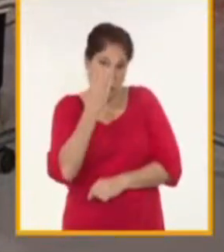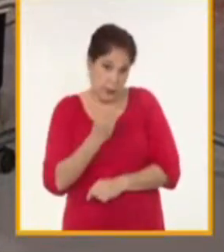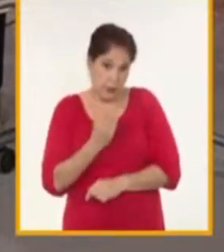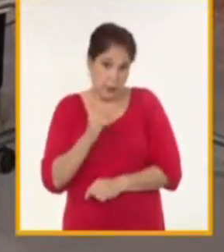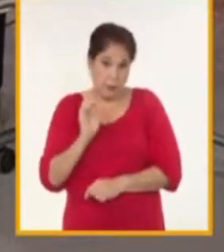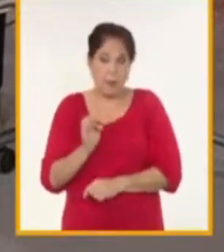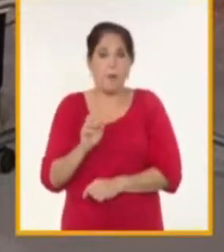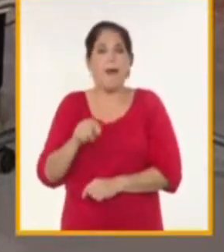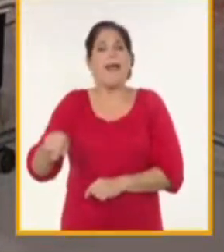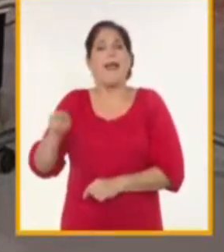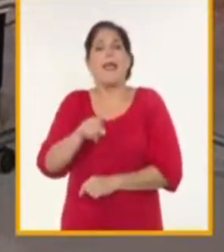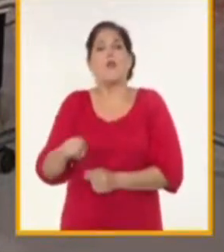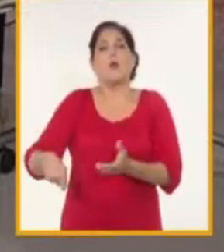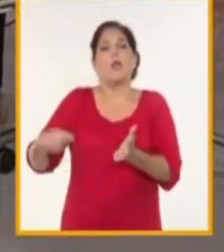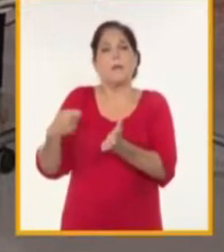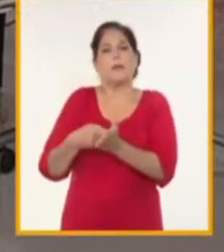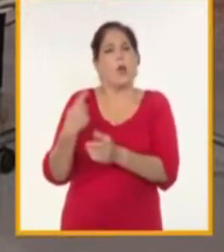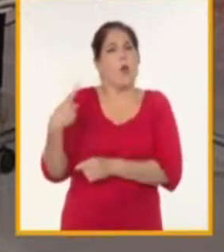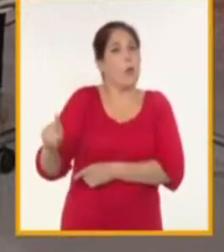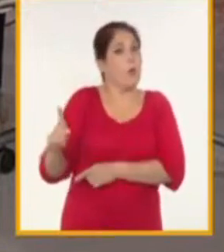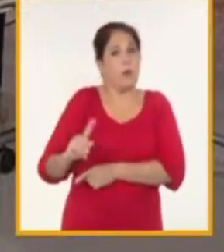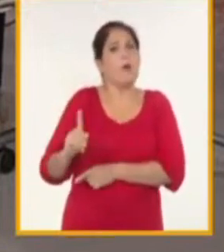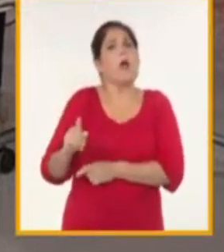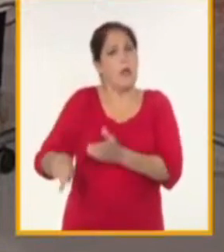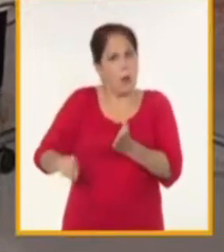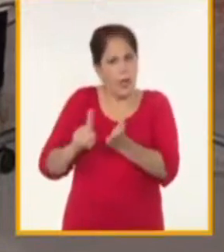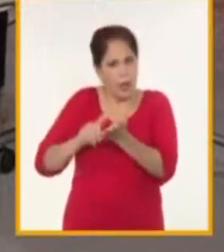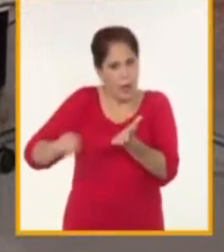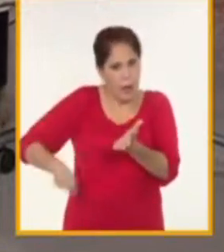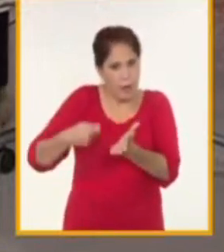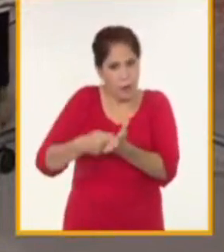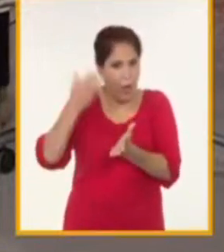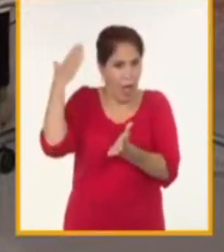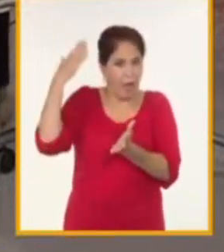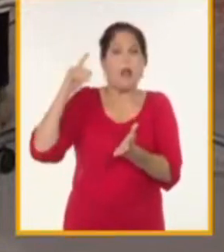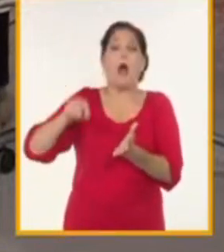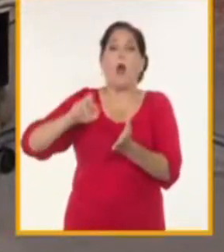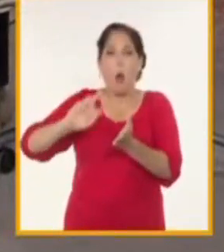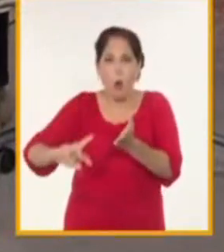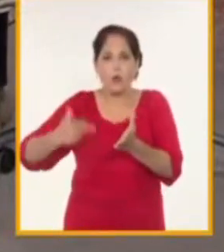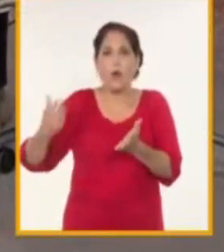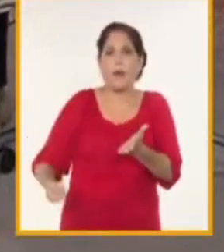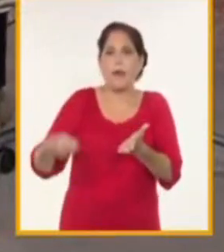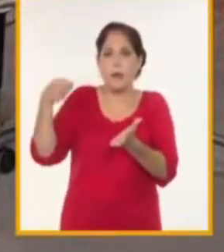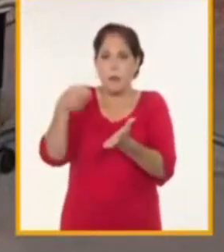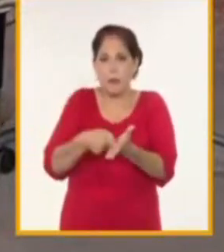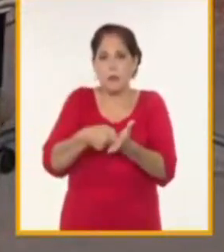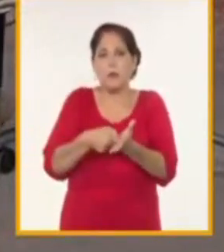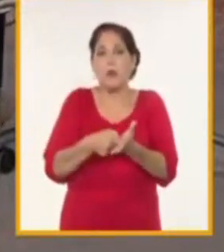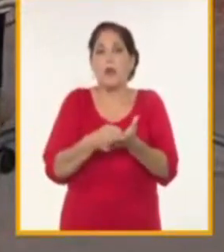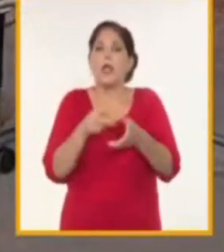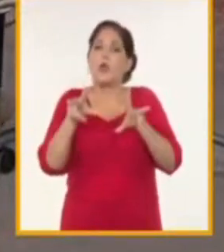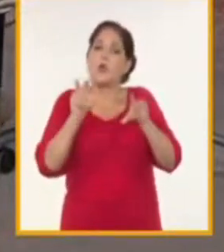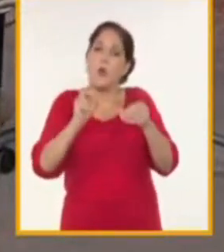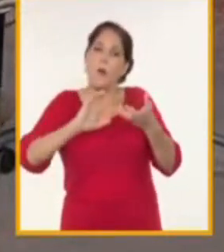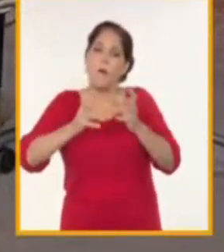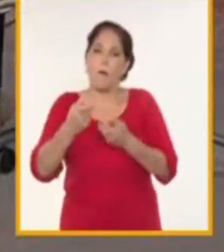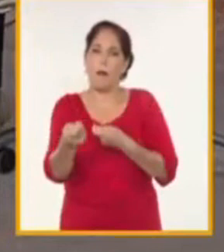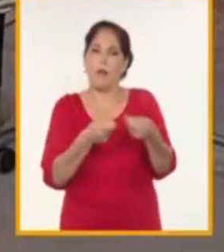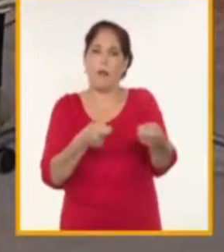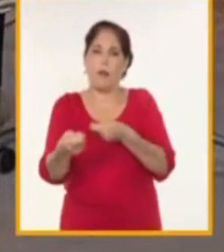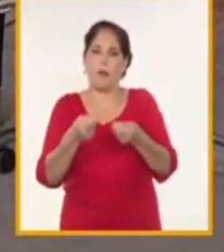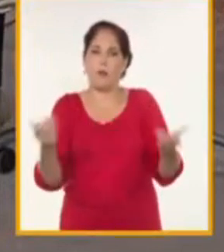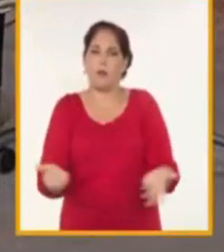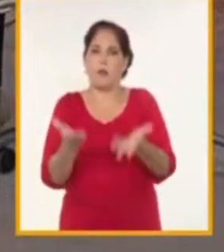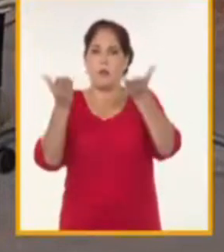solo han hecho inversiones sino que están reinvirtiendo y que están creando nuevos nuevos nuevas capacidades de desarrollo